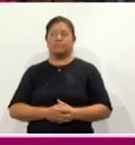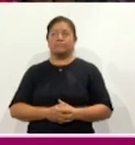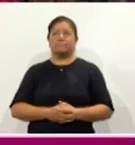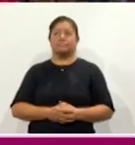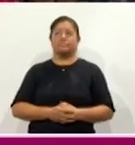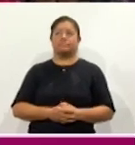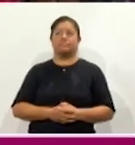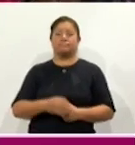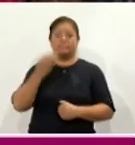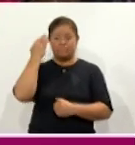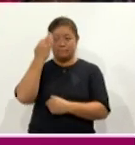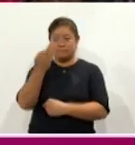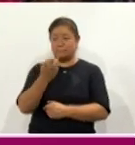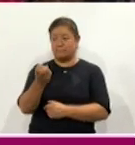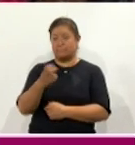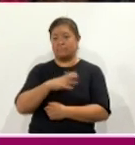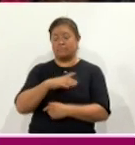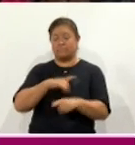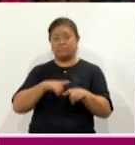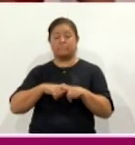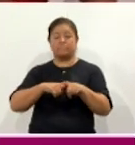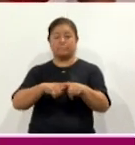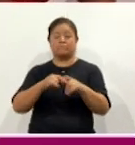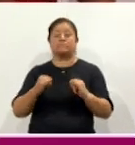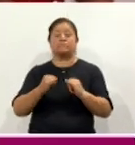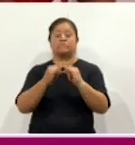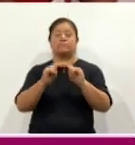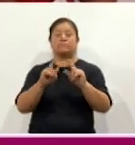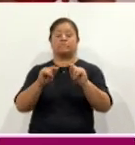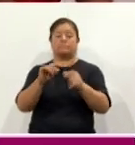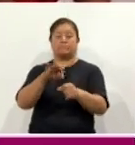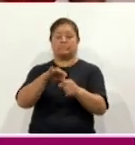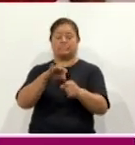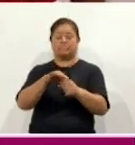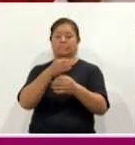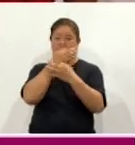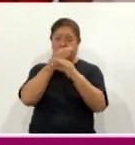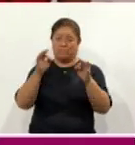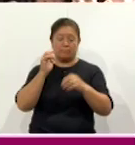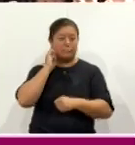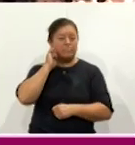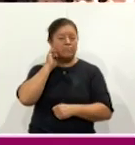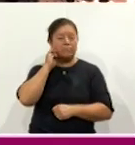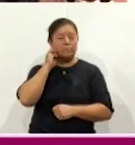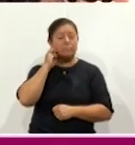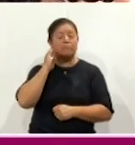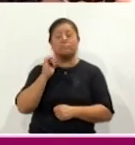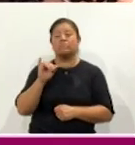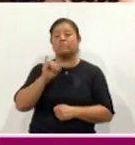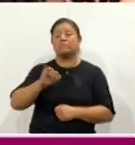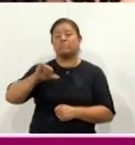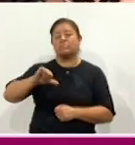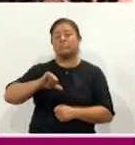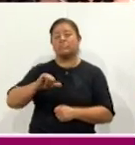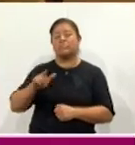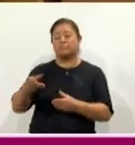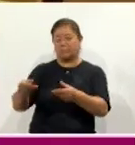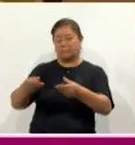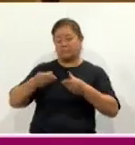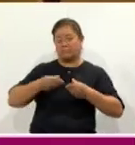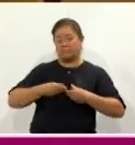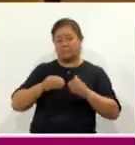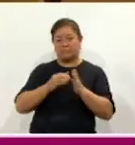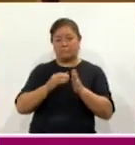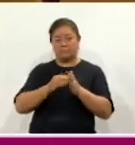Durante la sesión permanente del Consejo General del Instituto Tlaxcalteca de Elecciones se informó que en el último corte del jueves 6 de junio recibieron paquetes